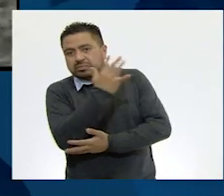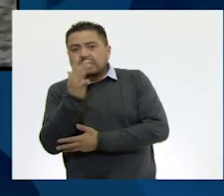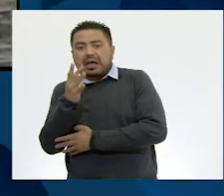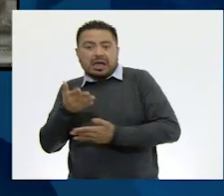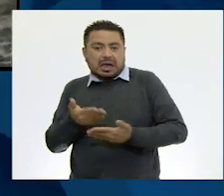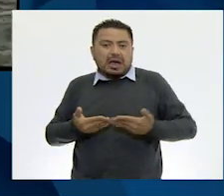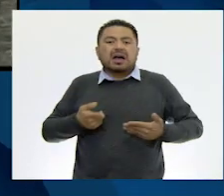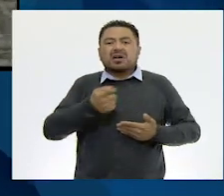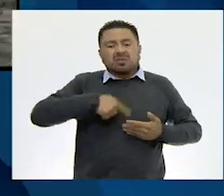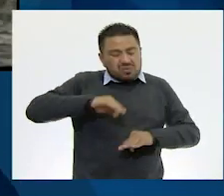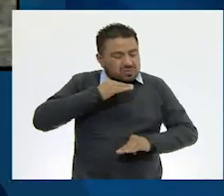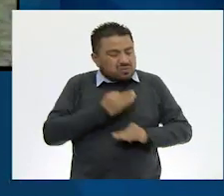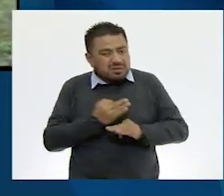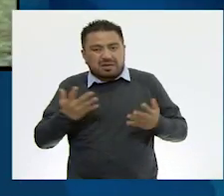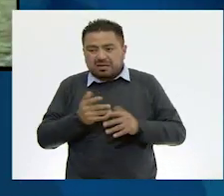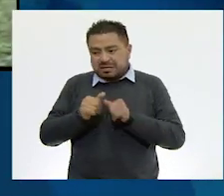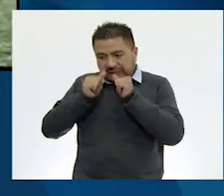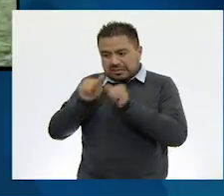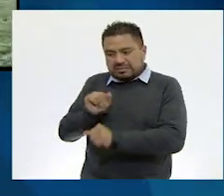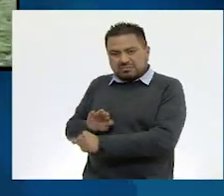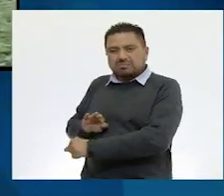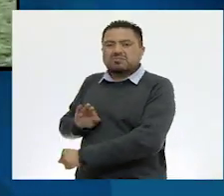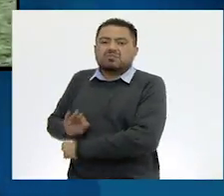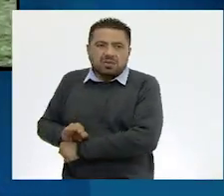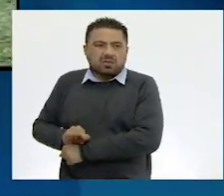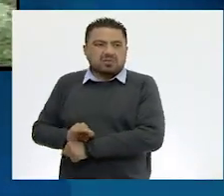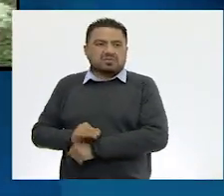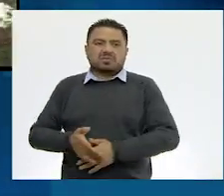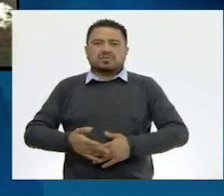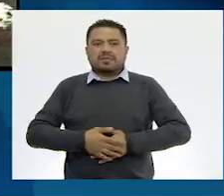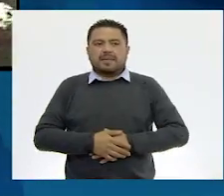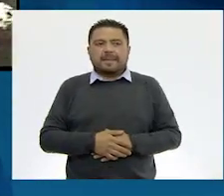Actuemos ahora. Protégelos.